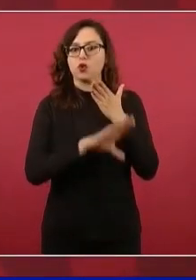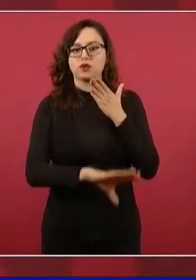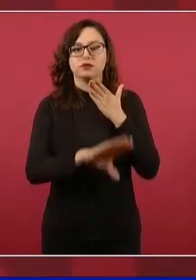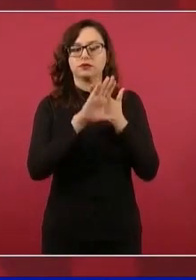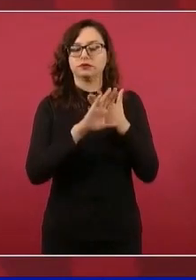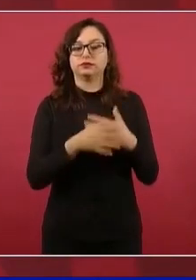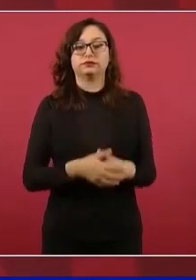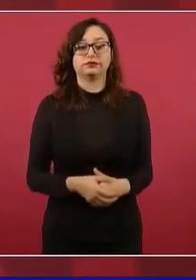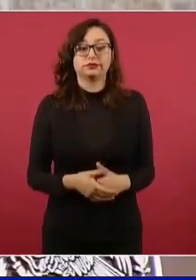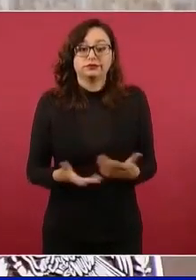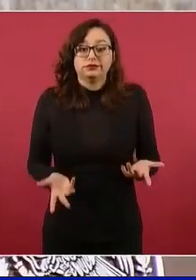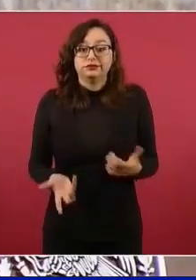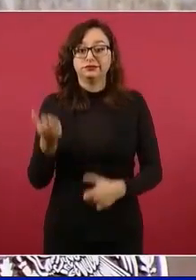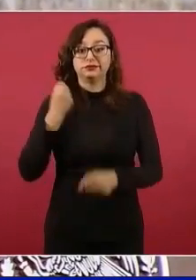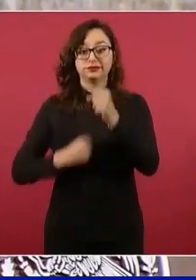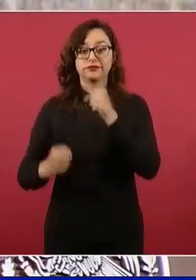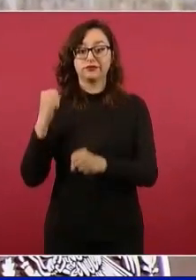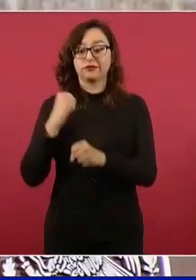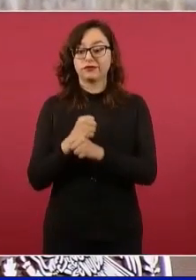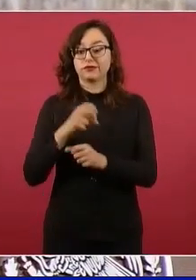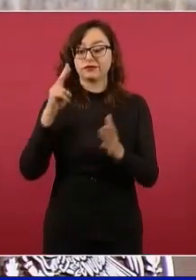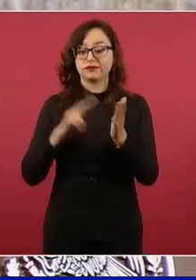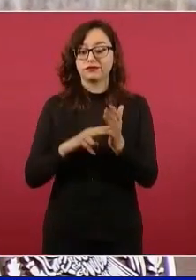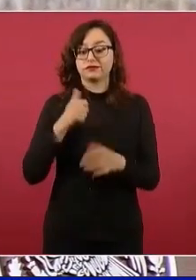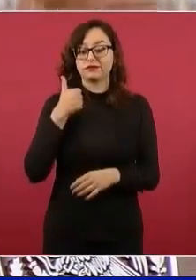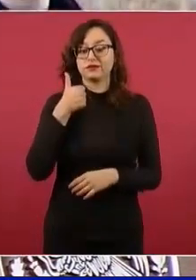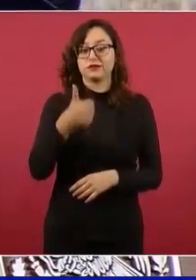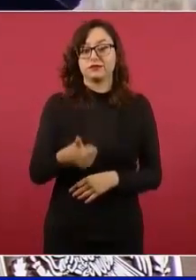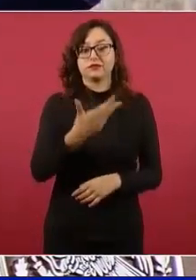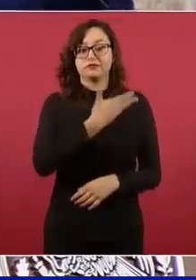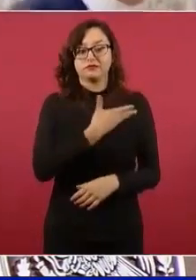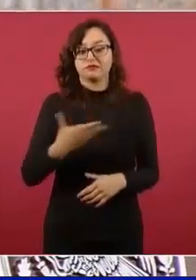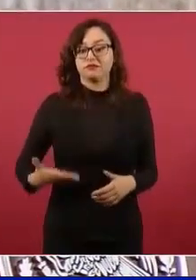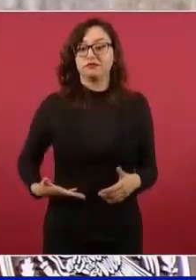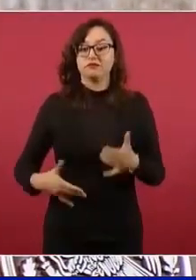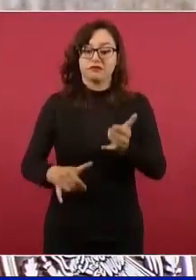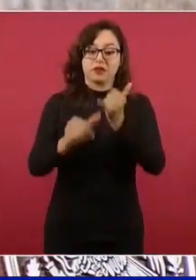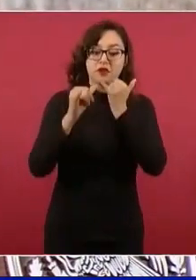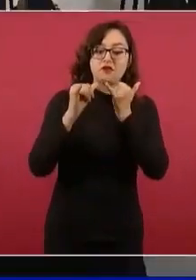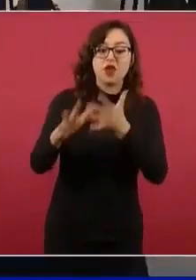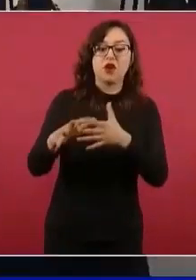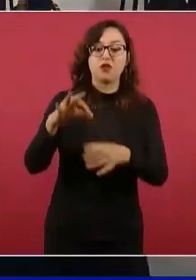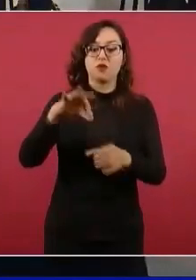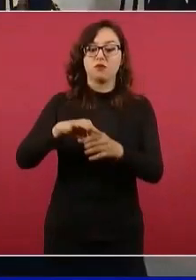en el 2006 que nos robaron la presidencia, todas las cámaras,